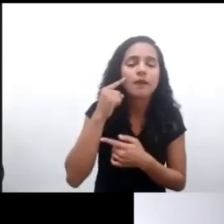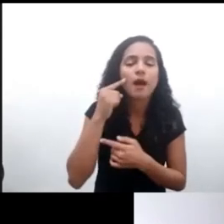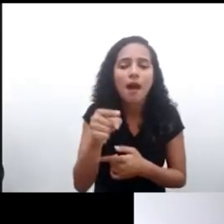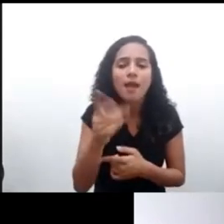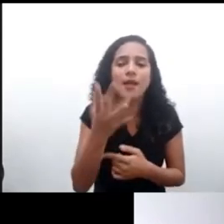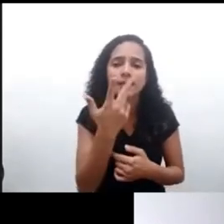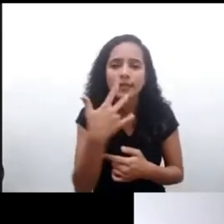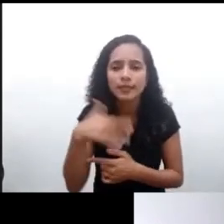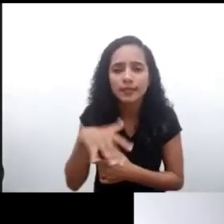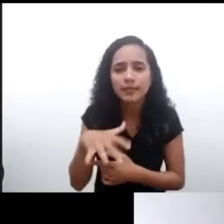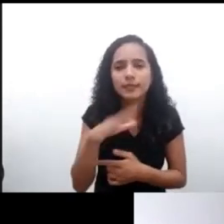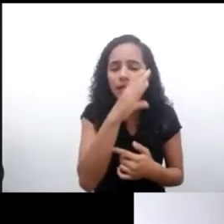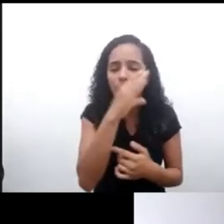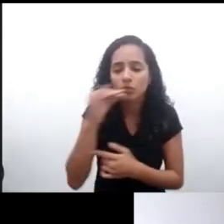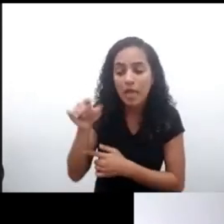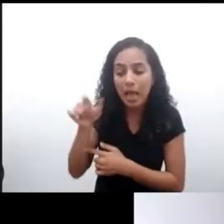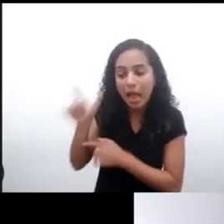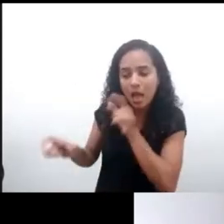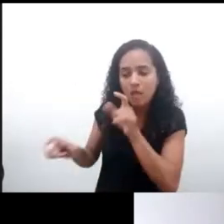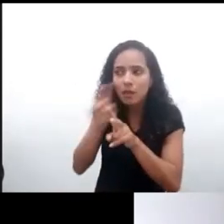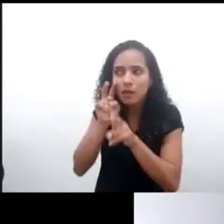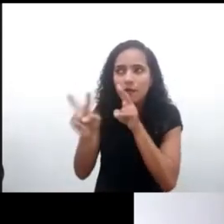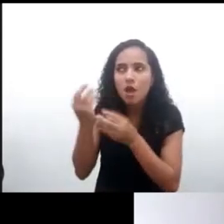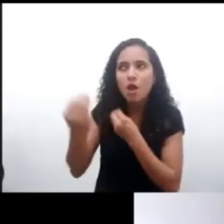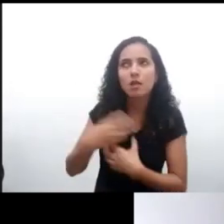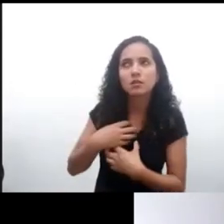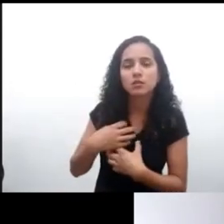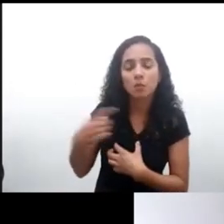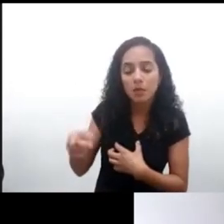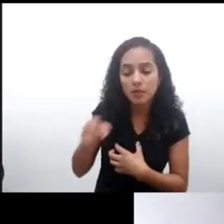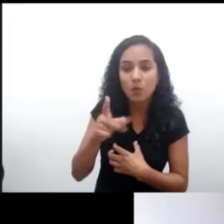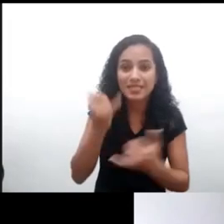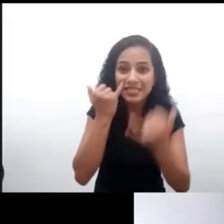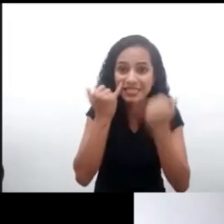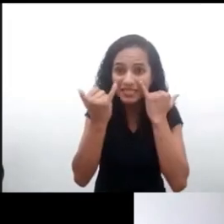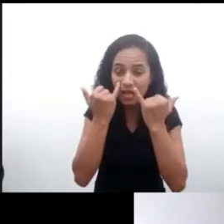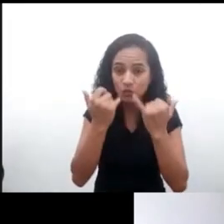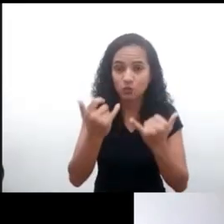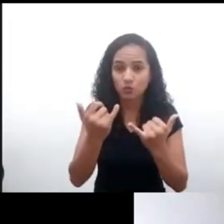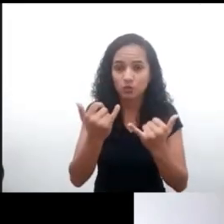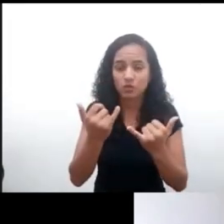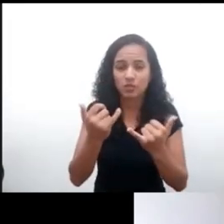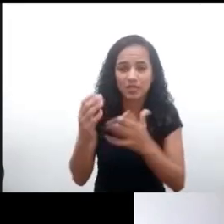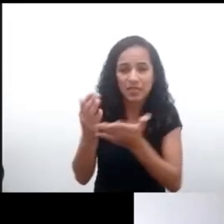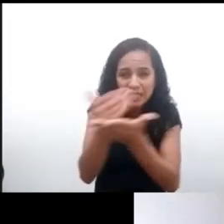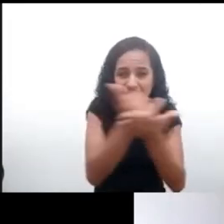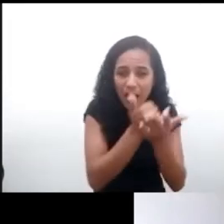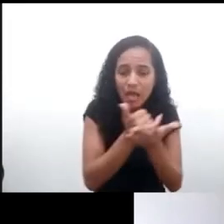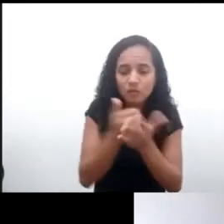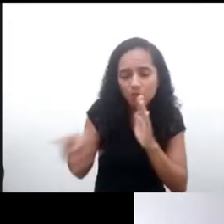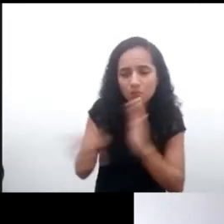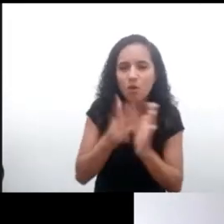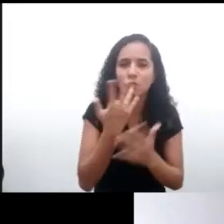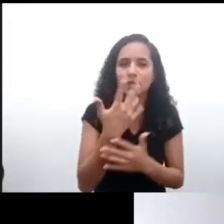vista de la niñez y la adolescencia, el hecho es que el tratamiento de datos puede poner, yo diría que